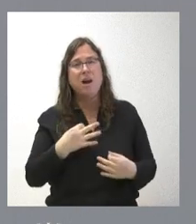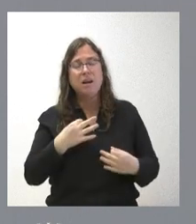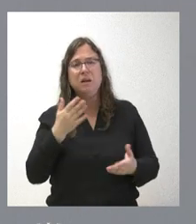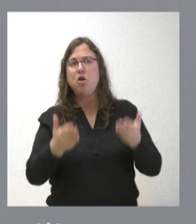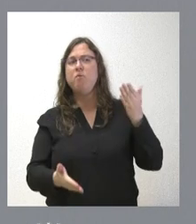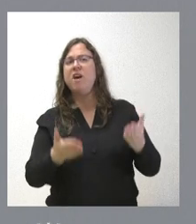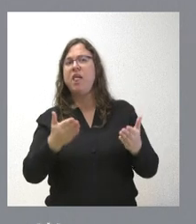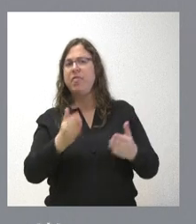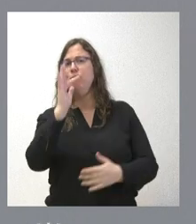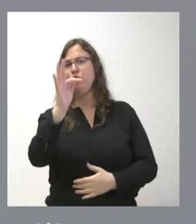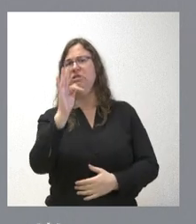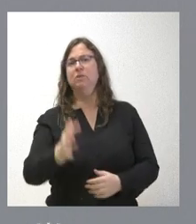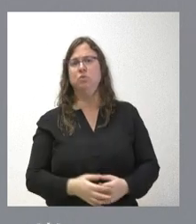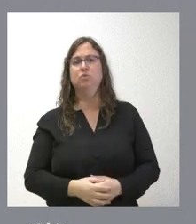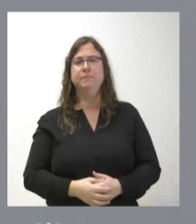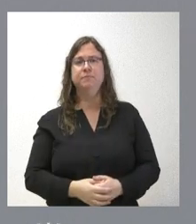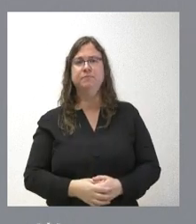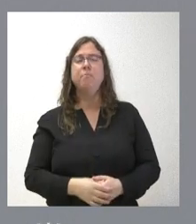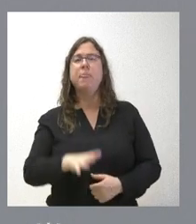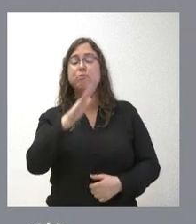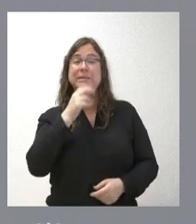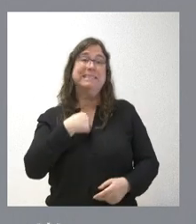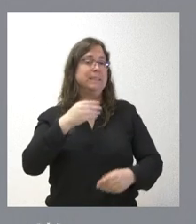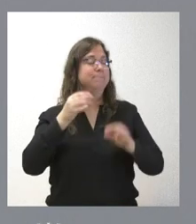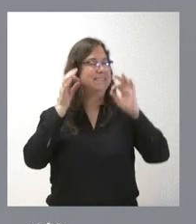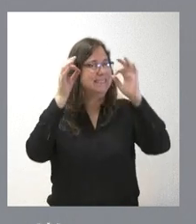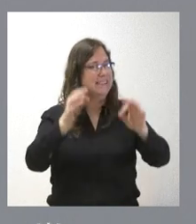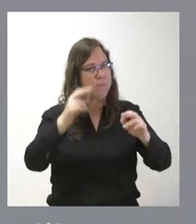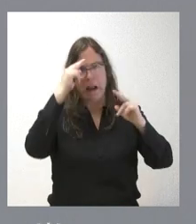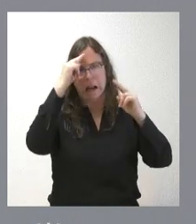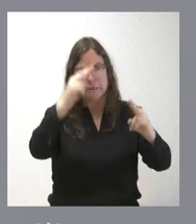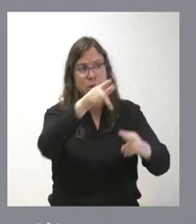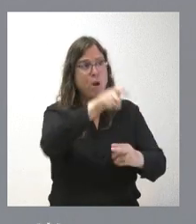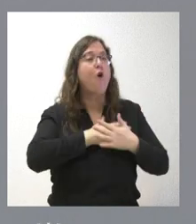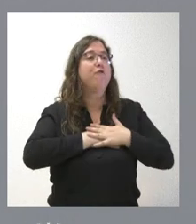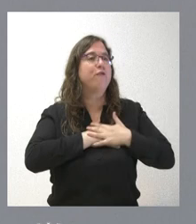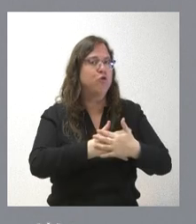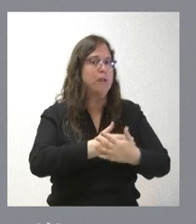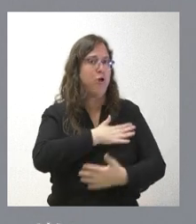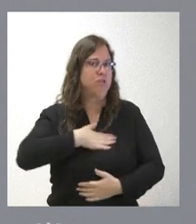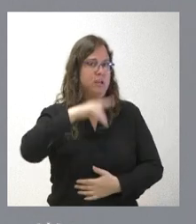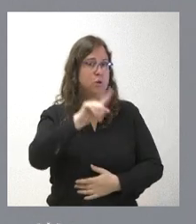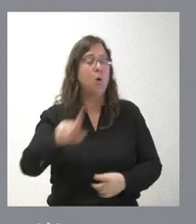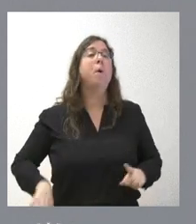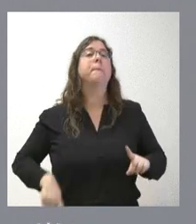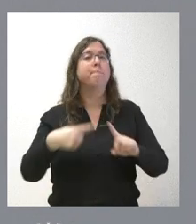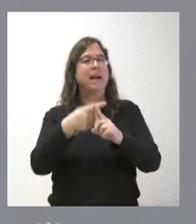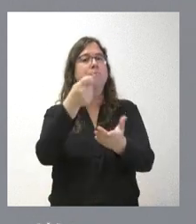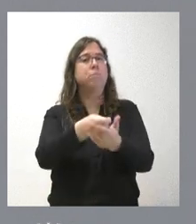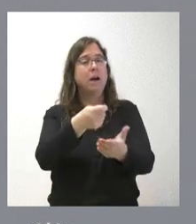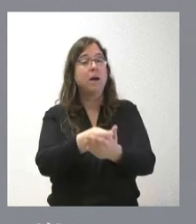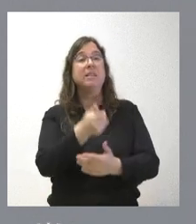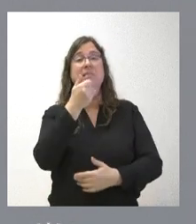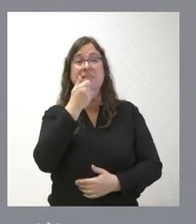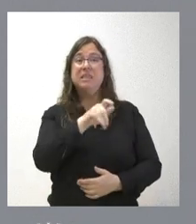hacemos es positivo. ¿En qué medida? En que respetando siempre la voluntariedad, el deseo de los profesionales y siempre atribuyendo las mismas, si hay